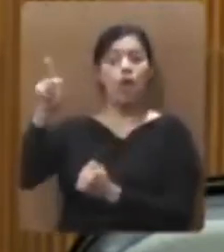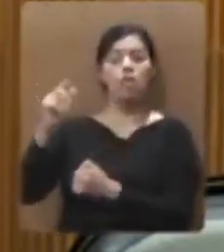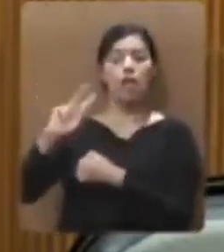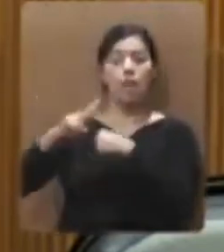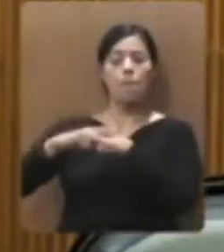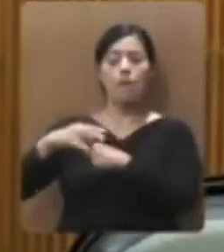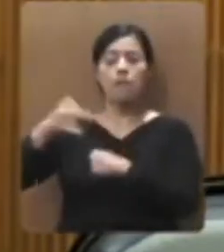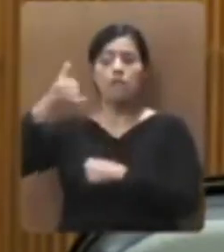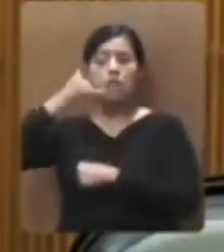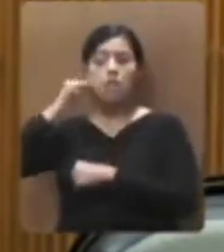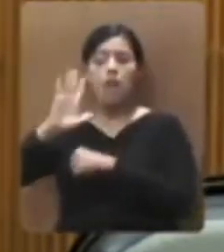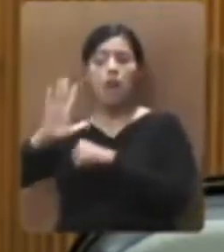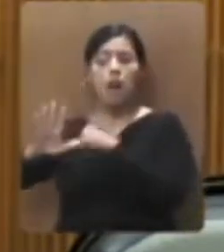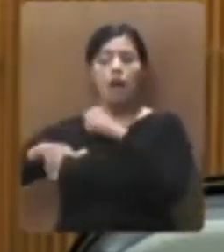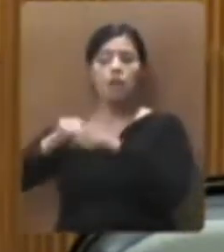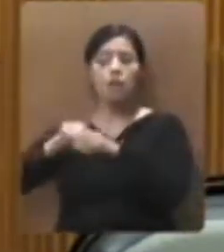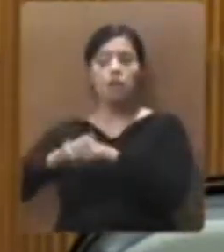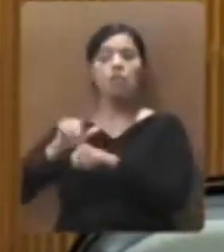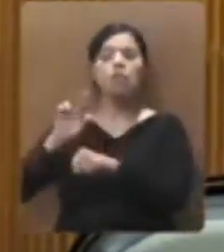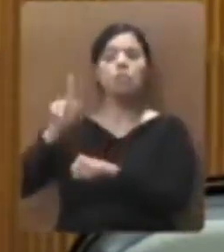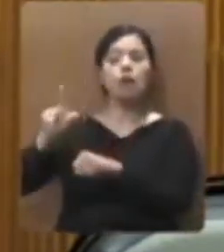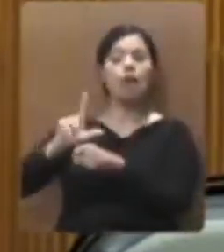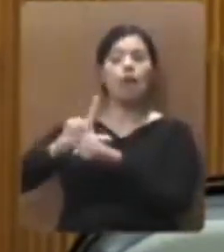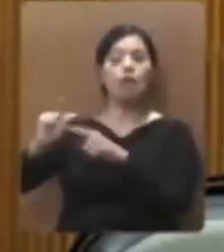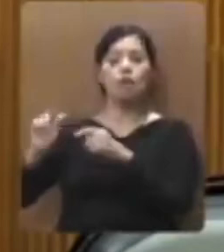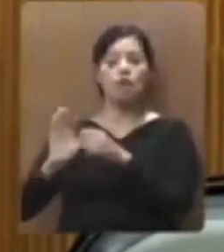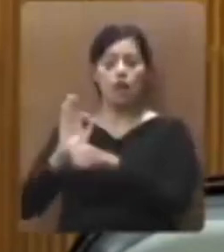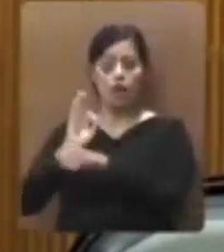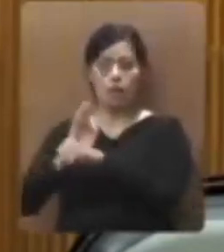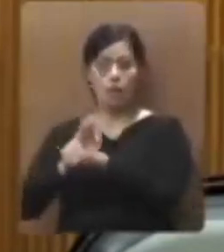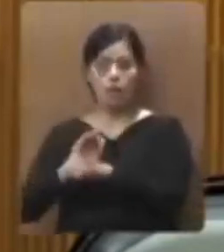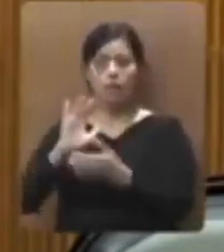ver con animales a irlos a proteger. Gracias, presidente y gracias, diputadas y diputados.